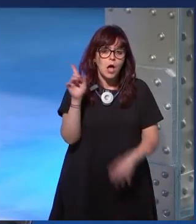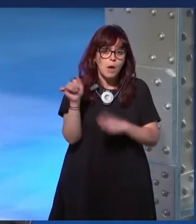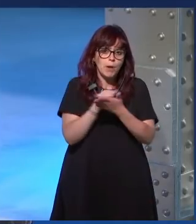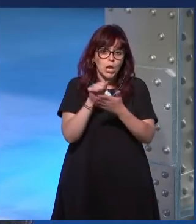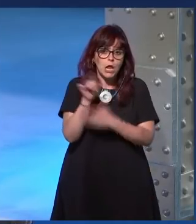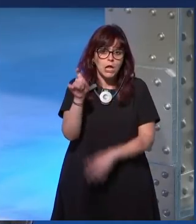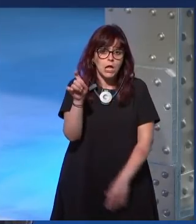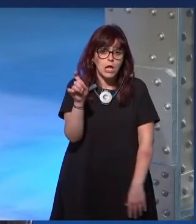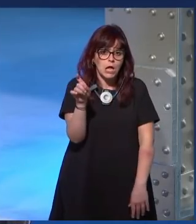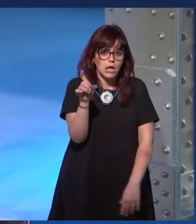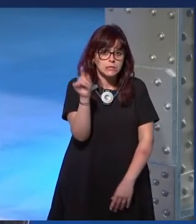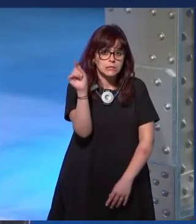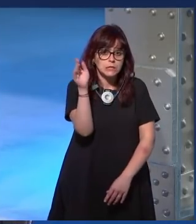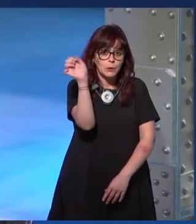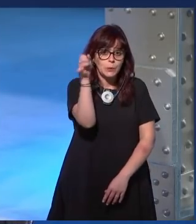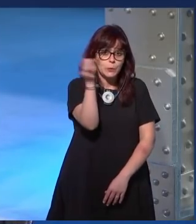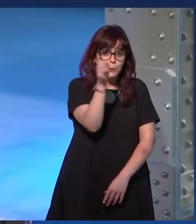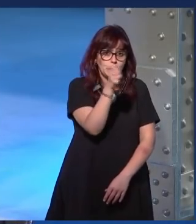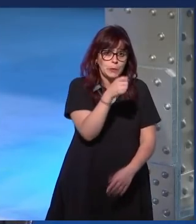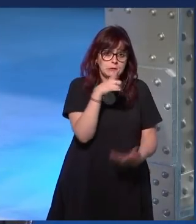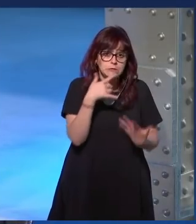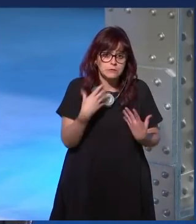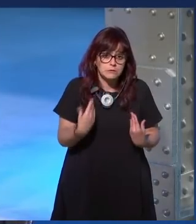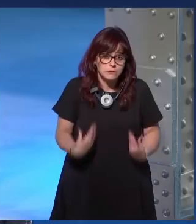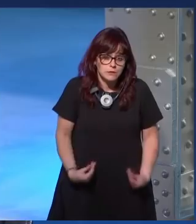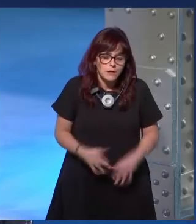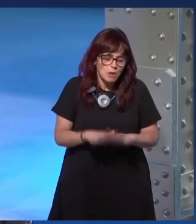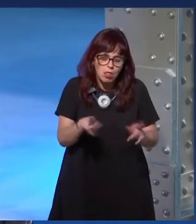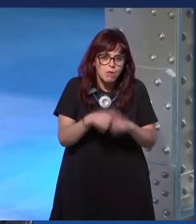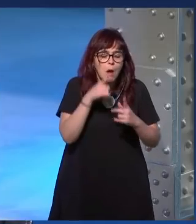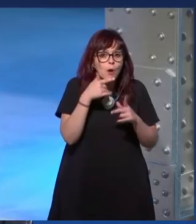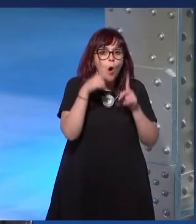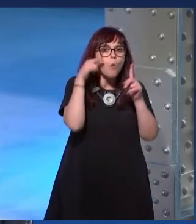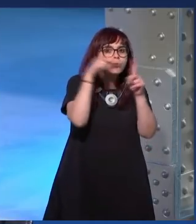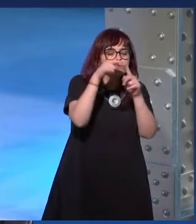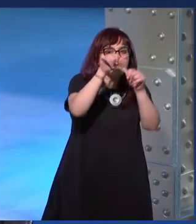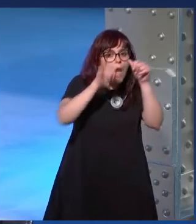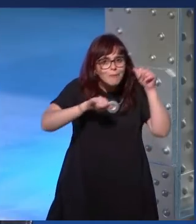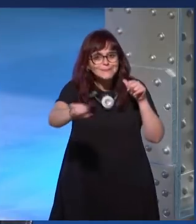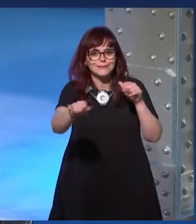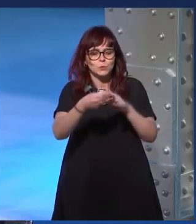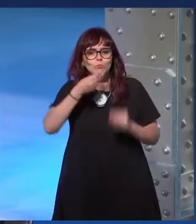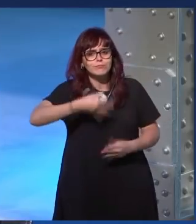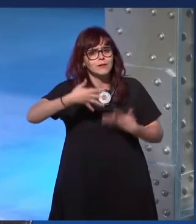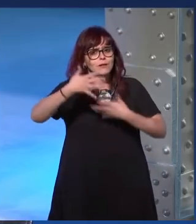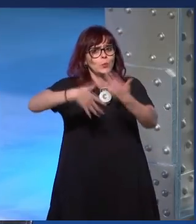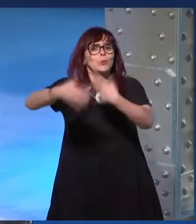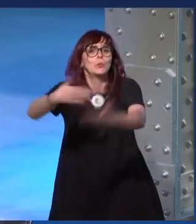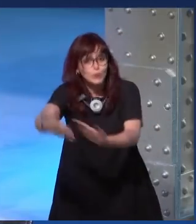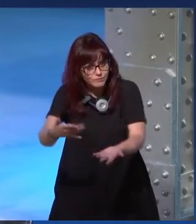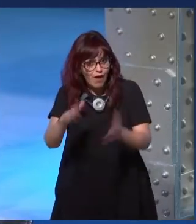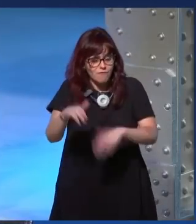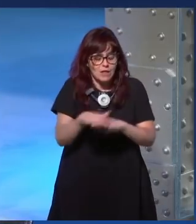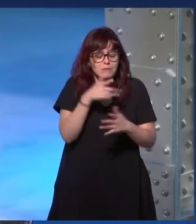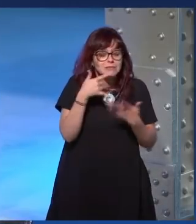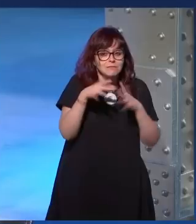o sea pero lo importante es que es que siga la sensación es muy intuitivo escribir y la sensación es que si